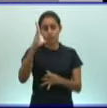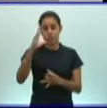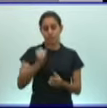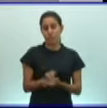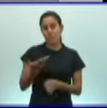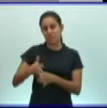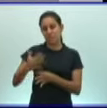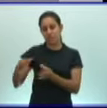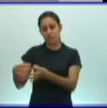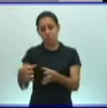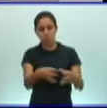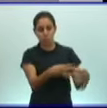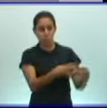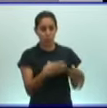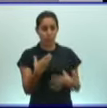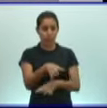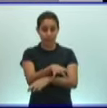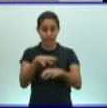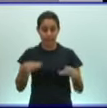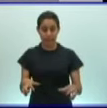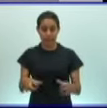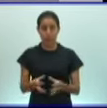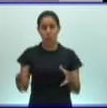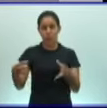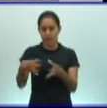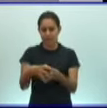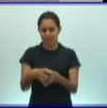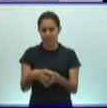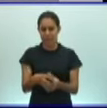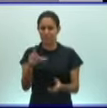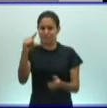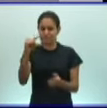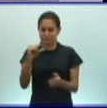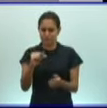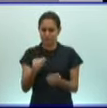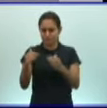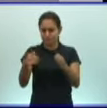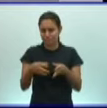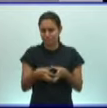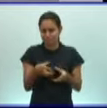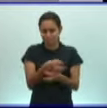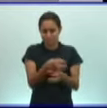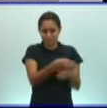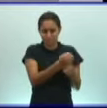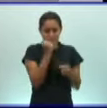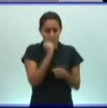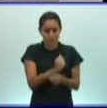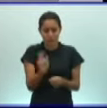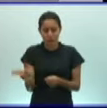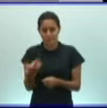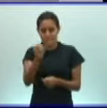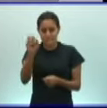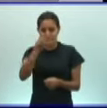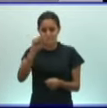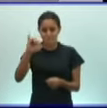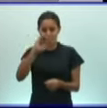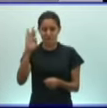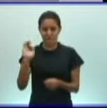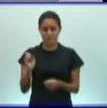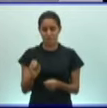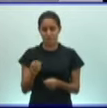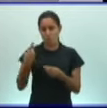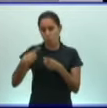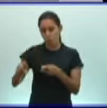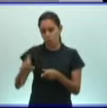grupos de animales. De los animales de menor nivel de complejidad, como es el caso de los poríferos, hasta otros como los